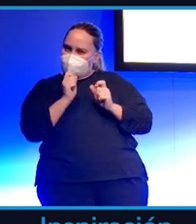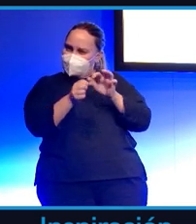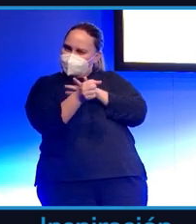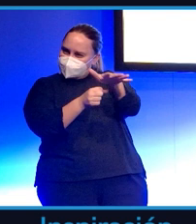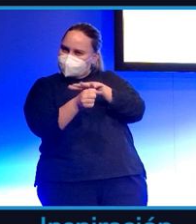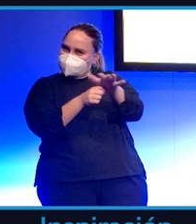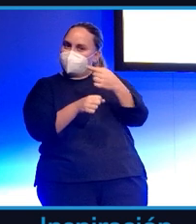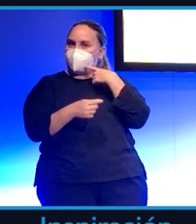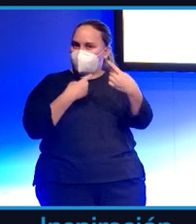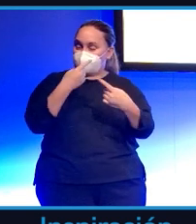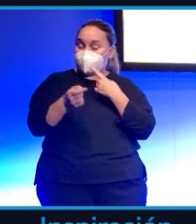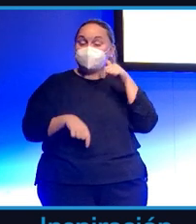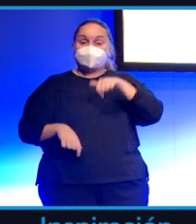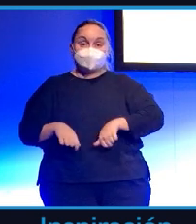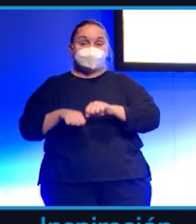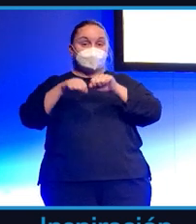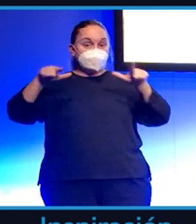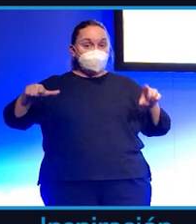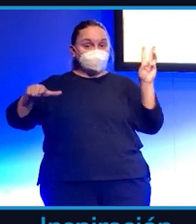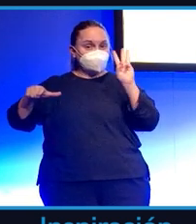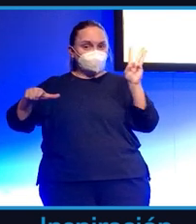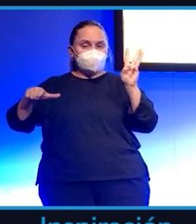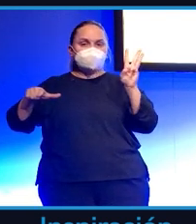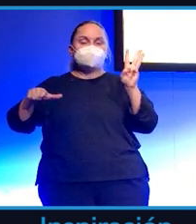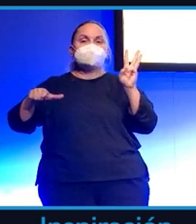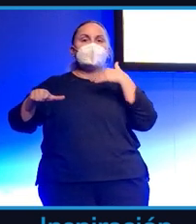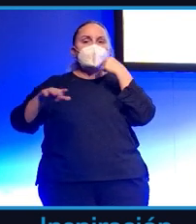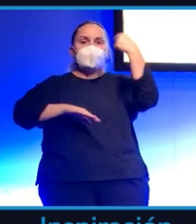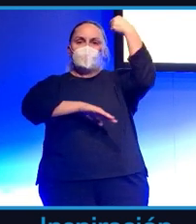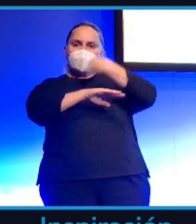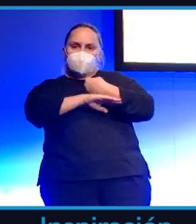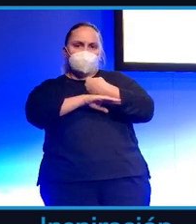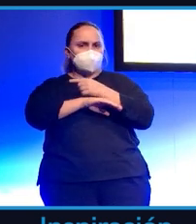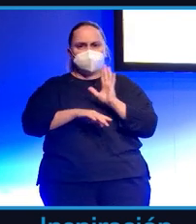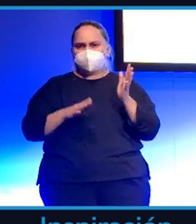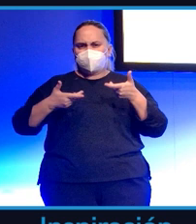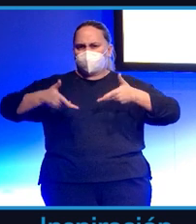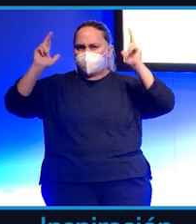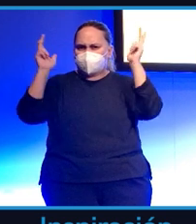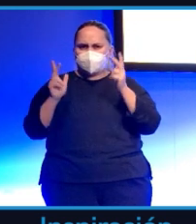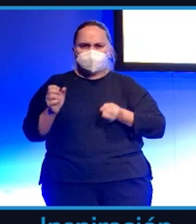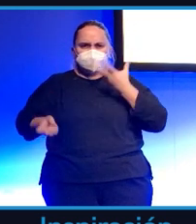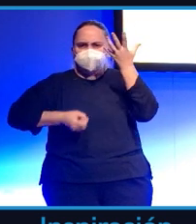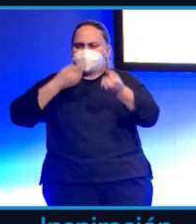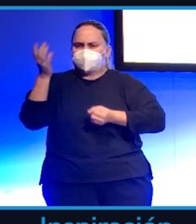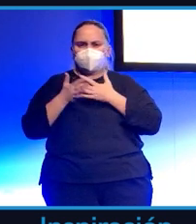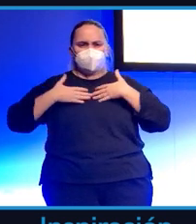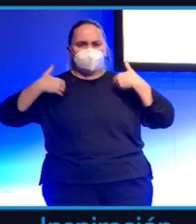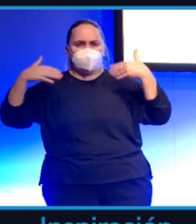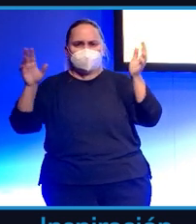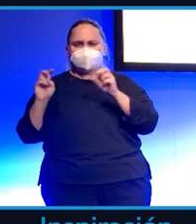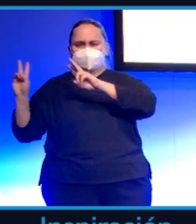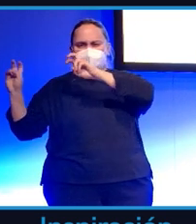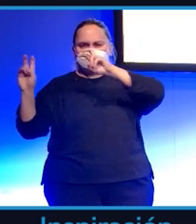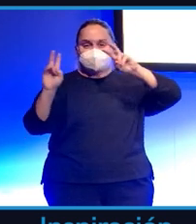Bueno, aquí en Twitch no hay un contenido obligado. Tú puedes hablar de lo que quieras y como quieras y